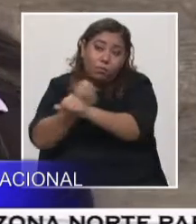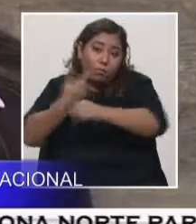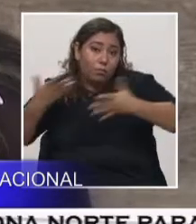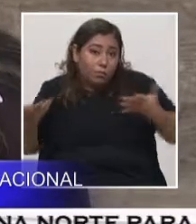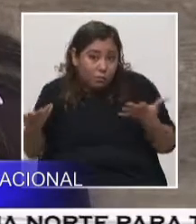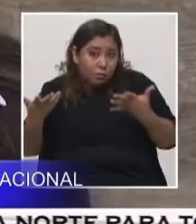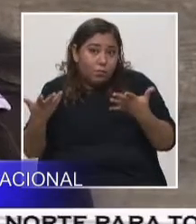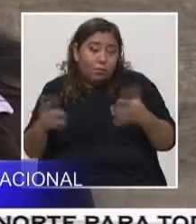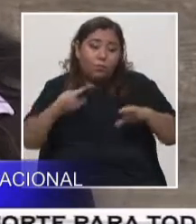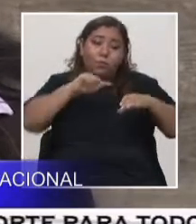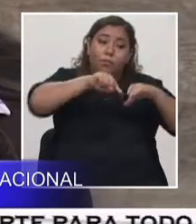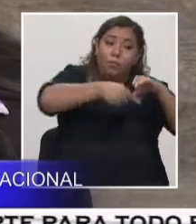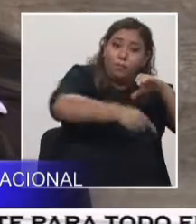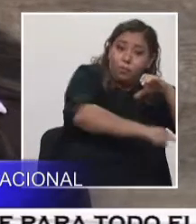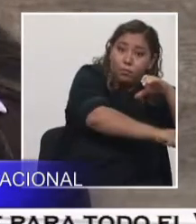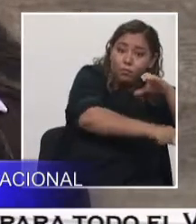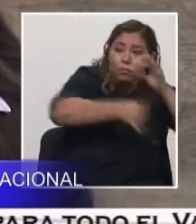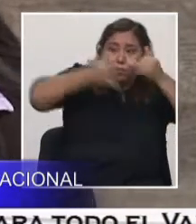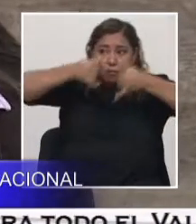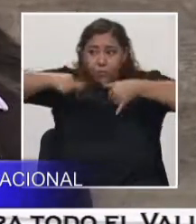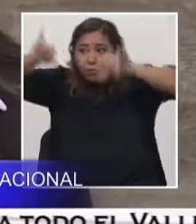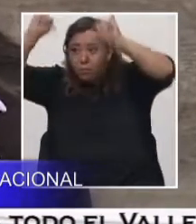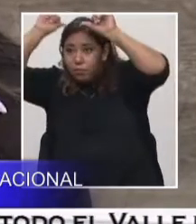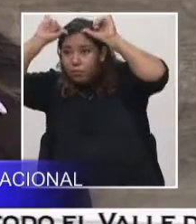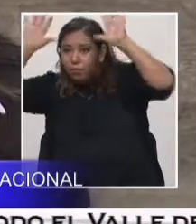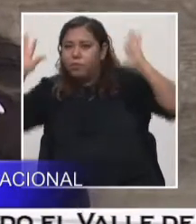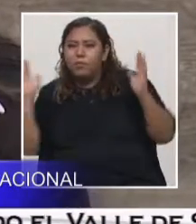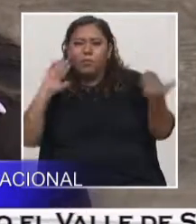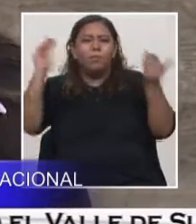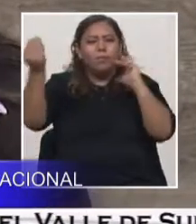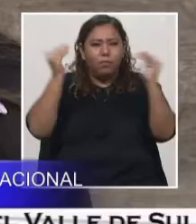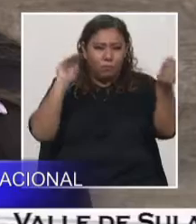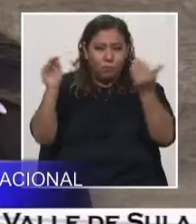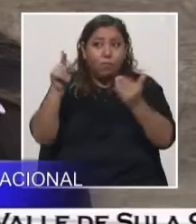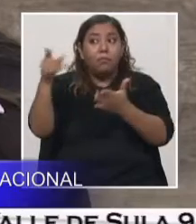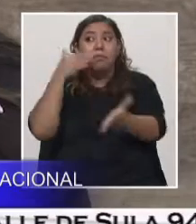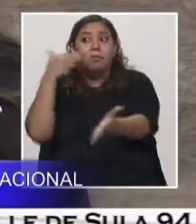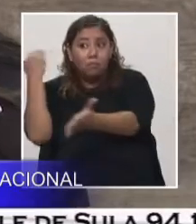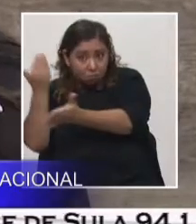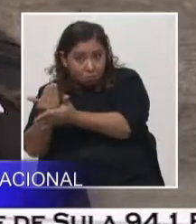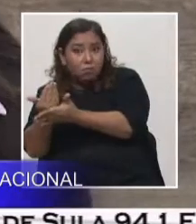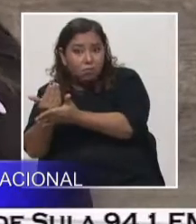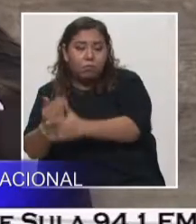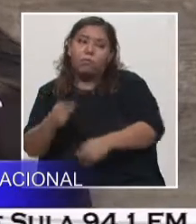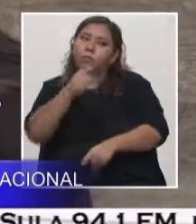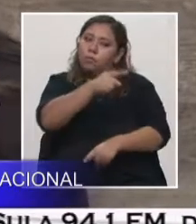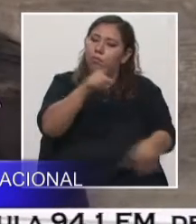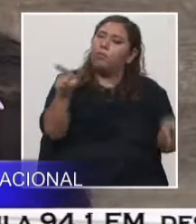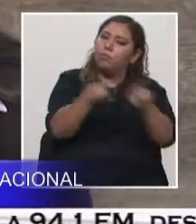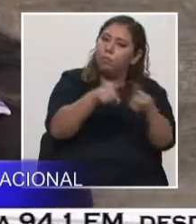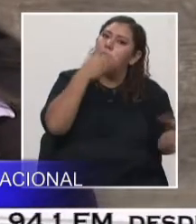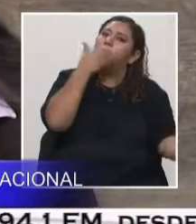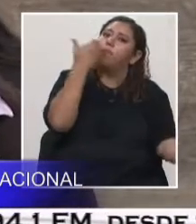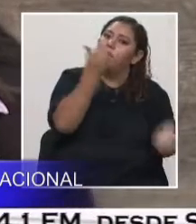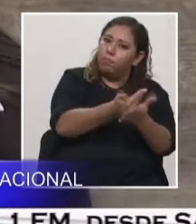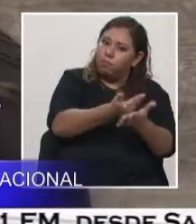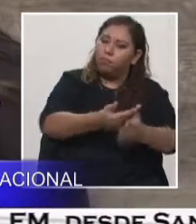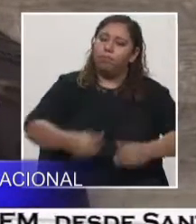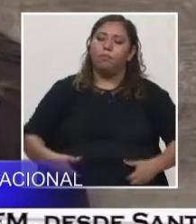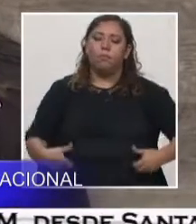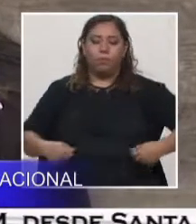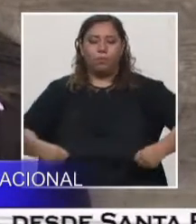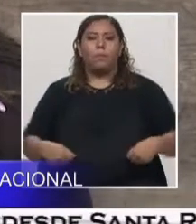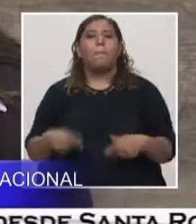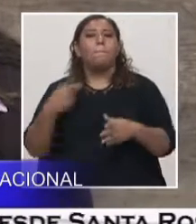minería. Y entonces es la Academia la llamada a formar estos nuevos profesionales para que dicten las nuevas líneas de